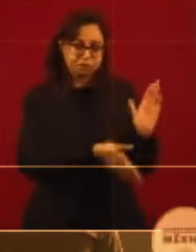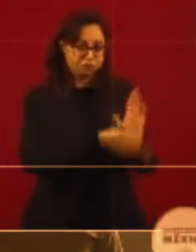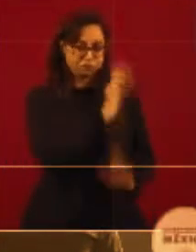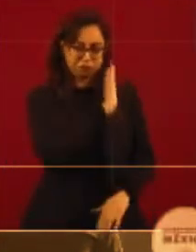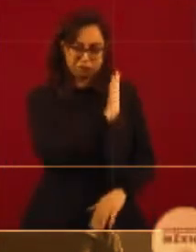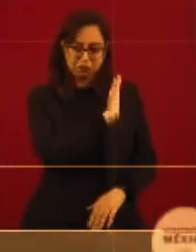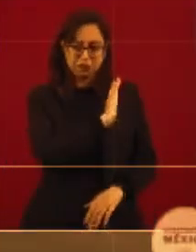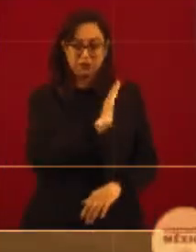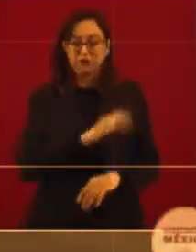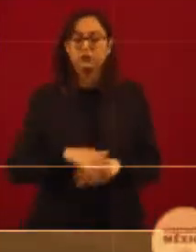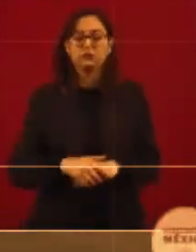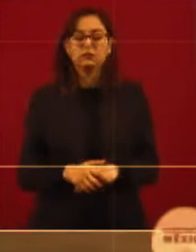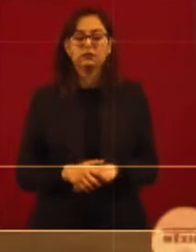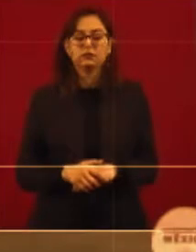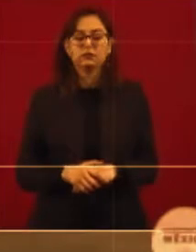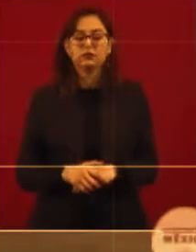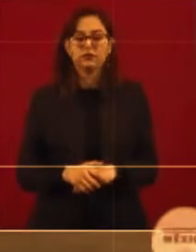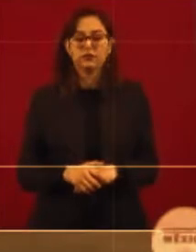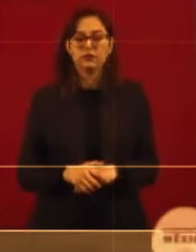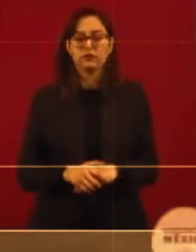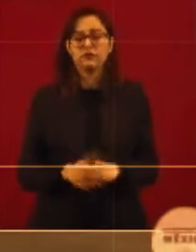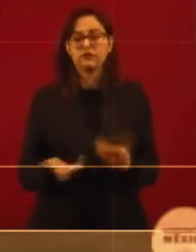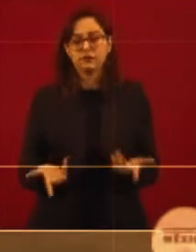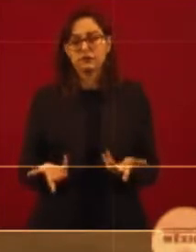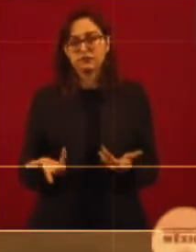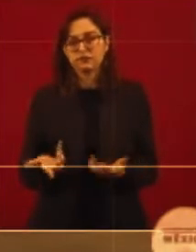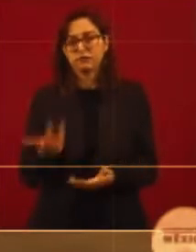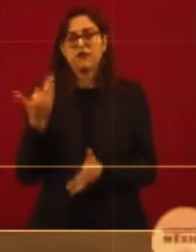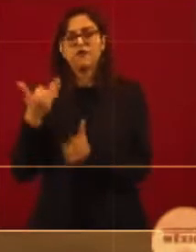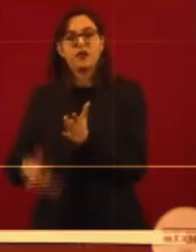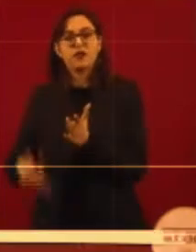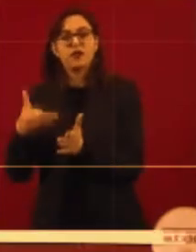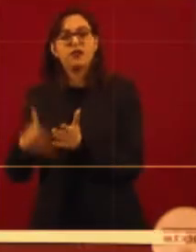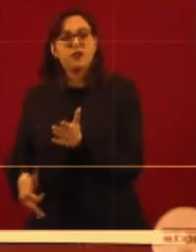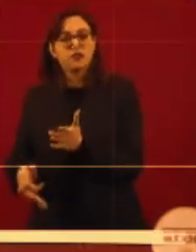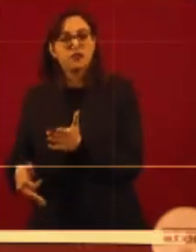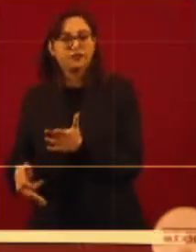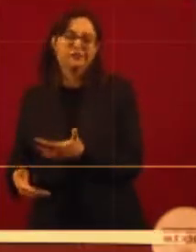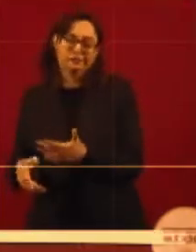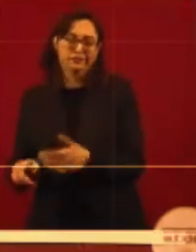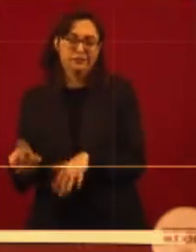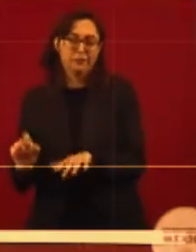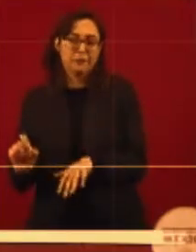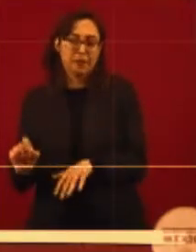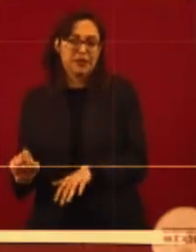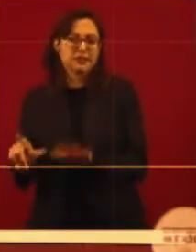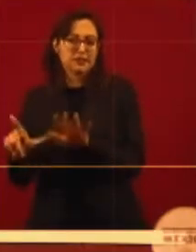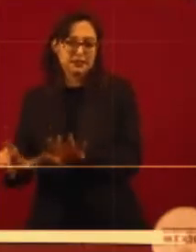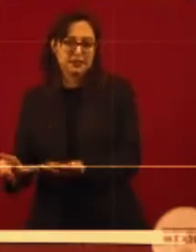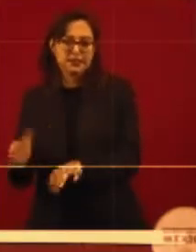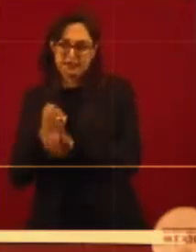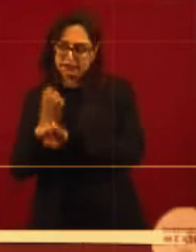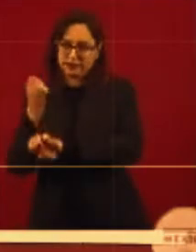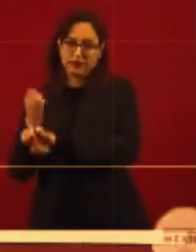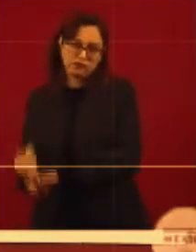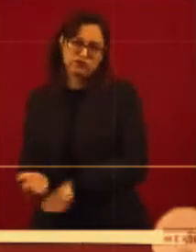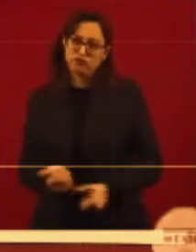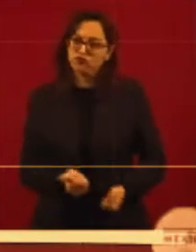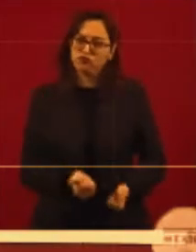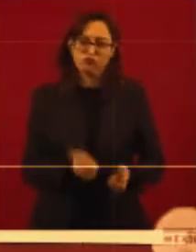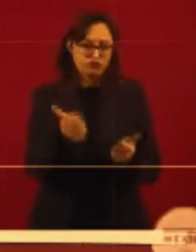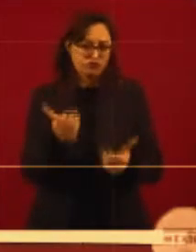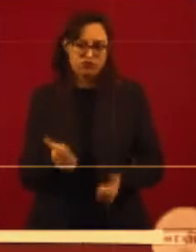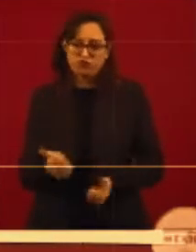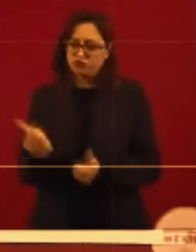Sería a 27 estados del país. Ya